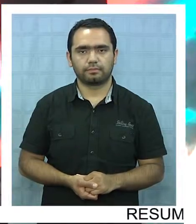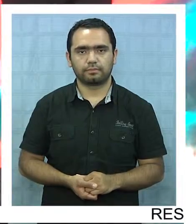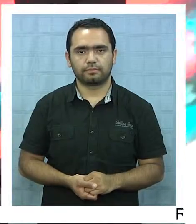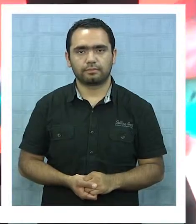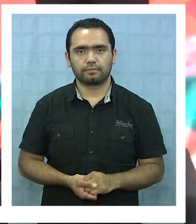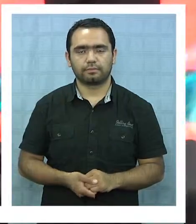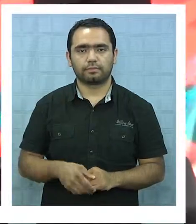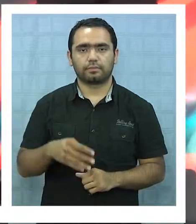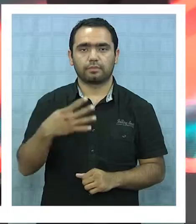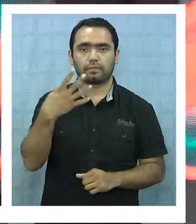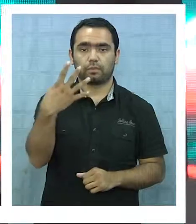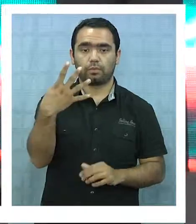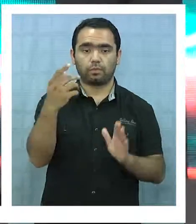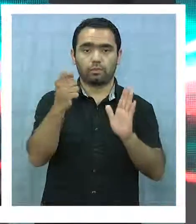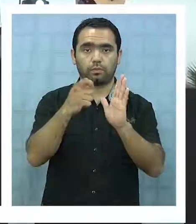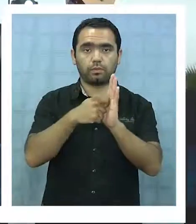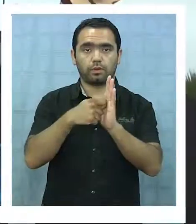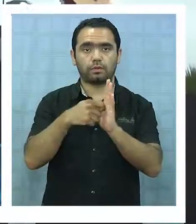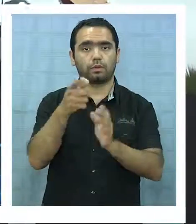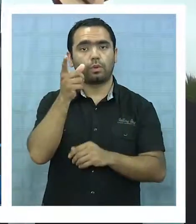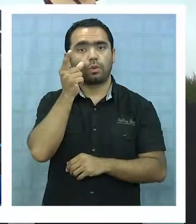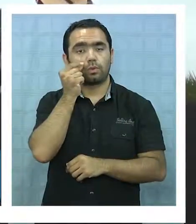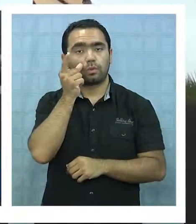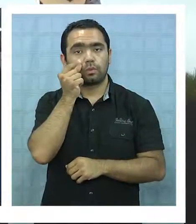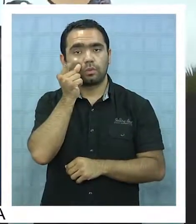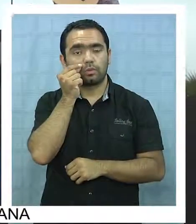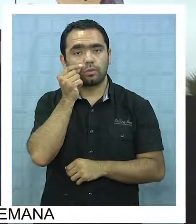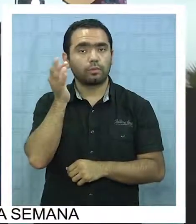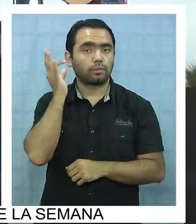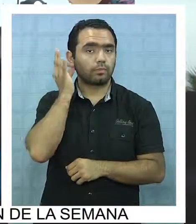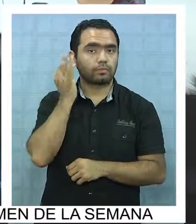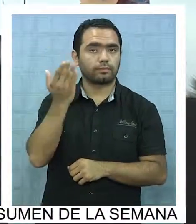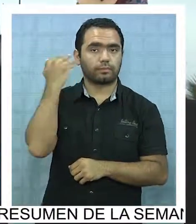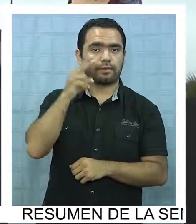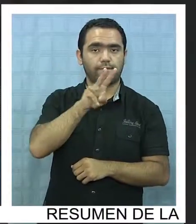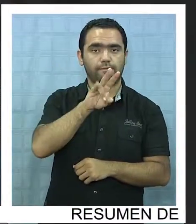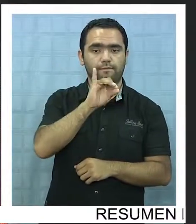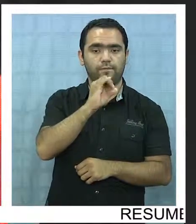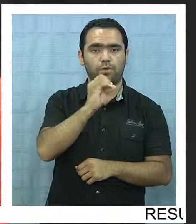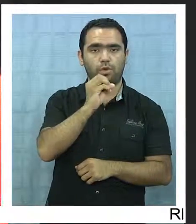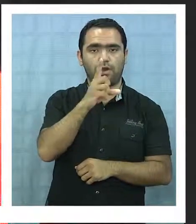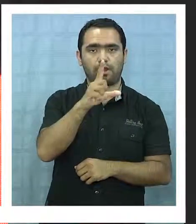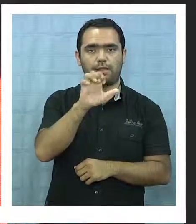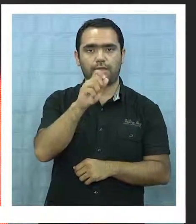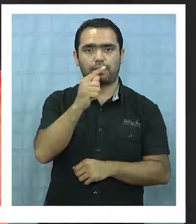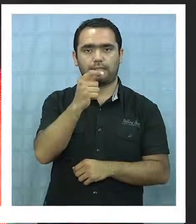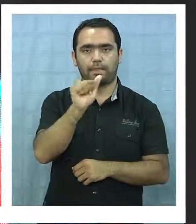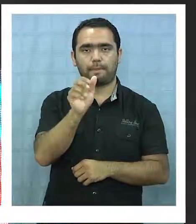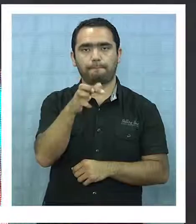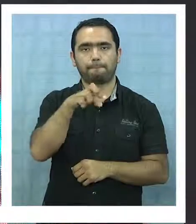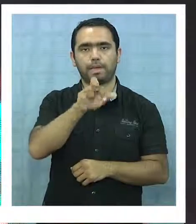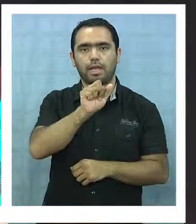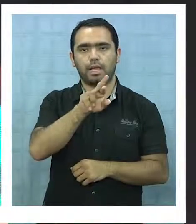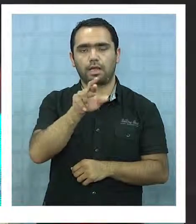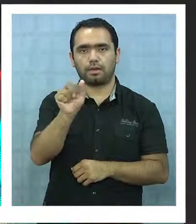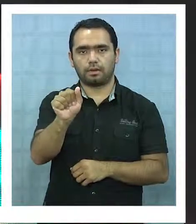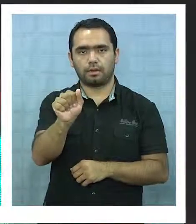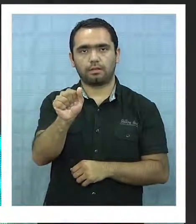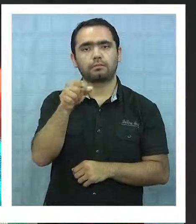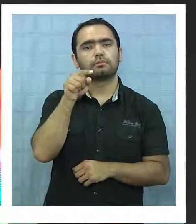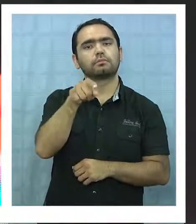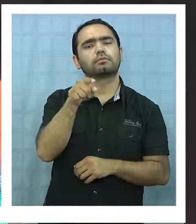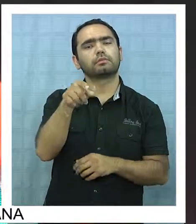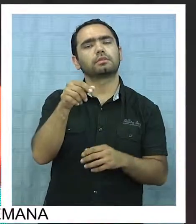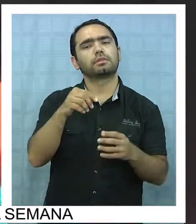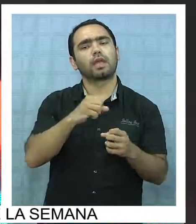Este 4 de octubre la gran Violeta Parra habría cumplido 98 años, razón por la cual en todo Chile se celebró en honor a la